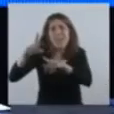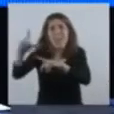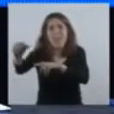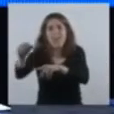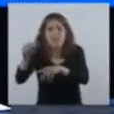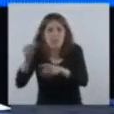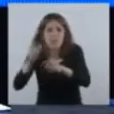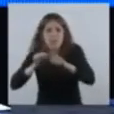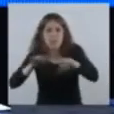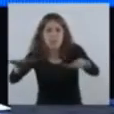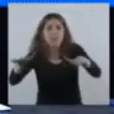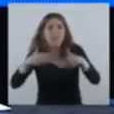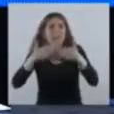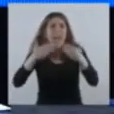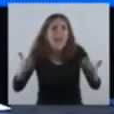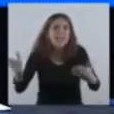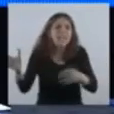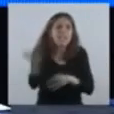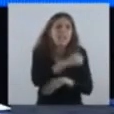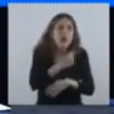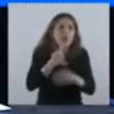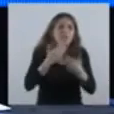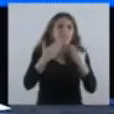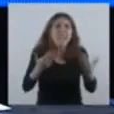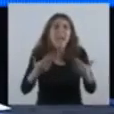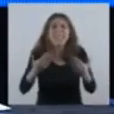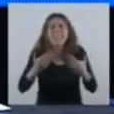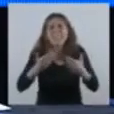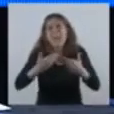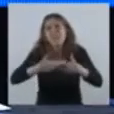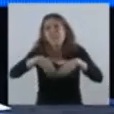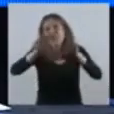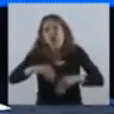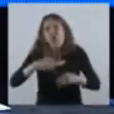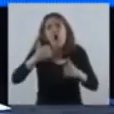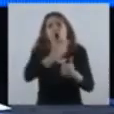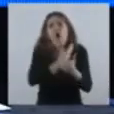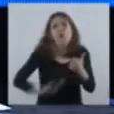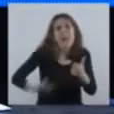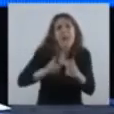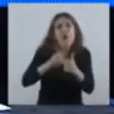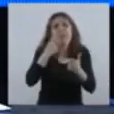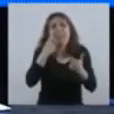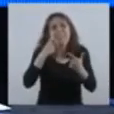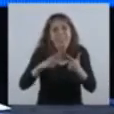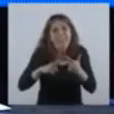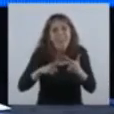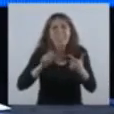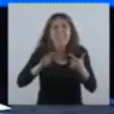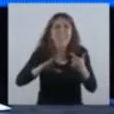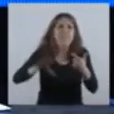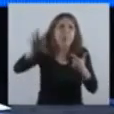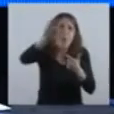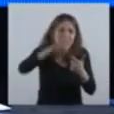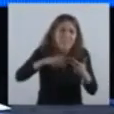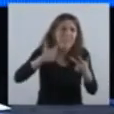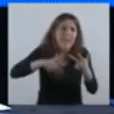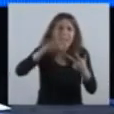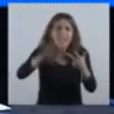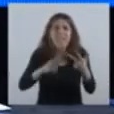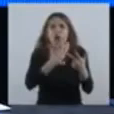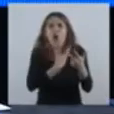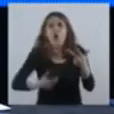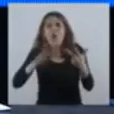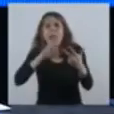A todos les doy las gracias. A cada gobernador y a cada intendente de la Argentina, a cada gobernadora de la Argentina y a cada